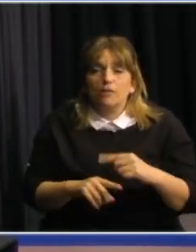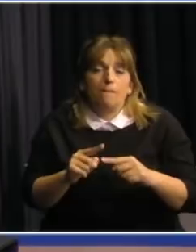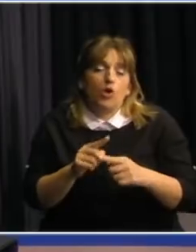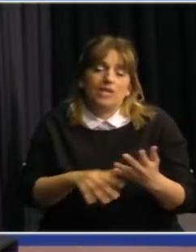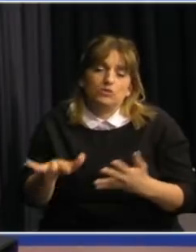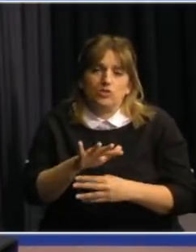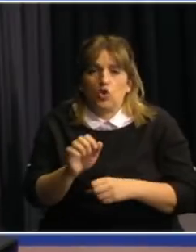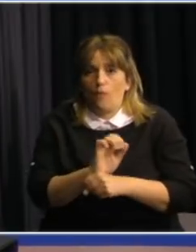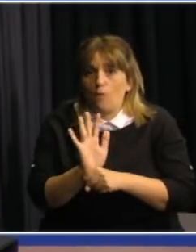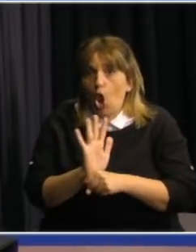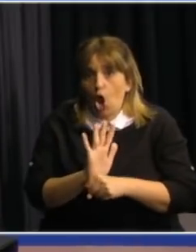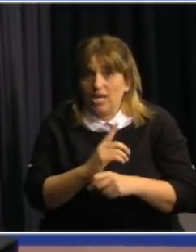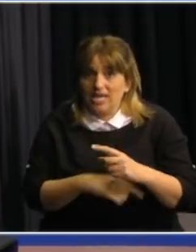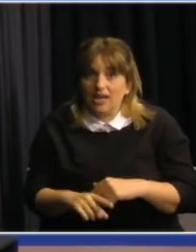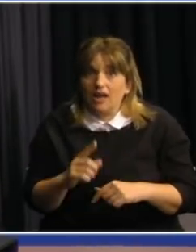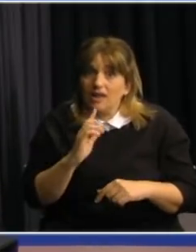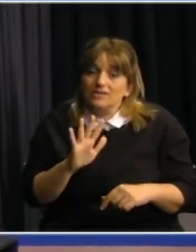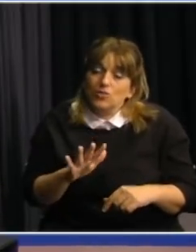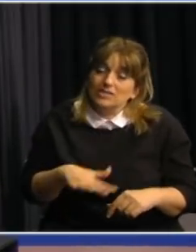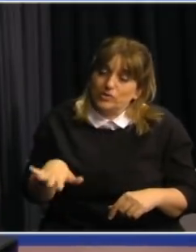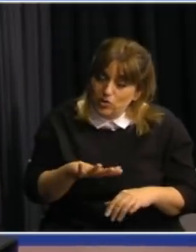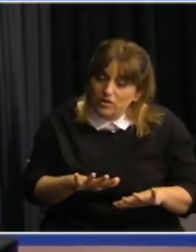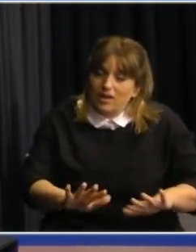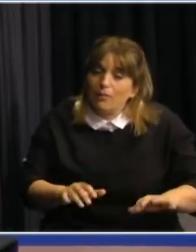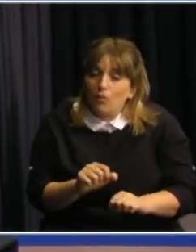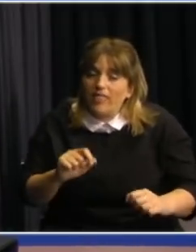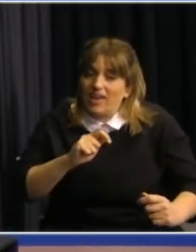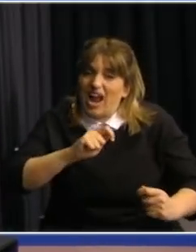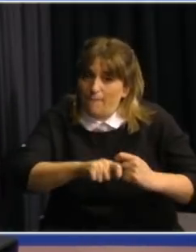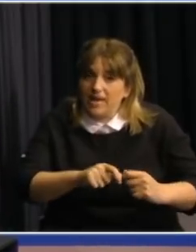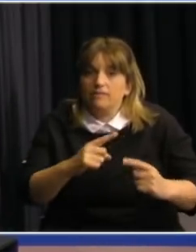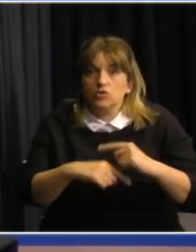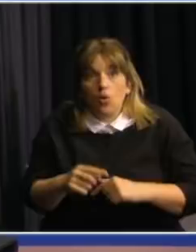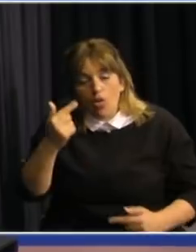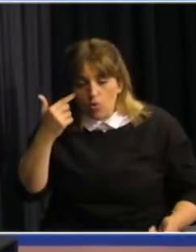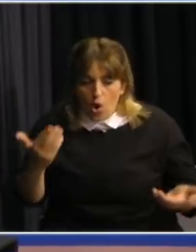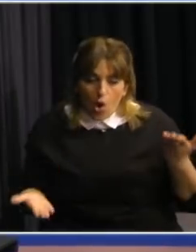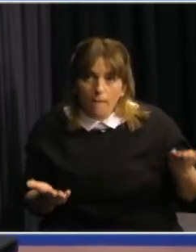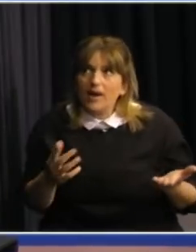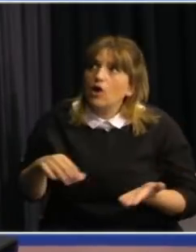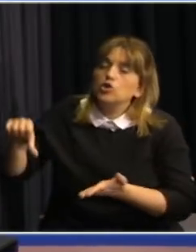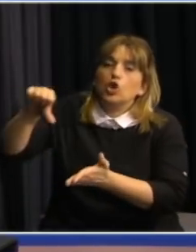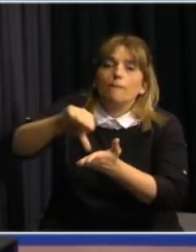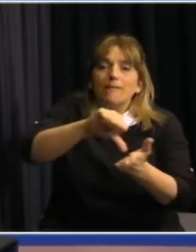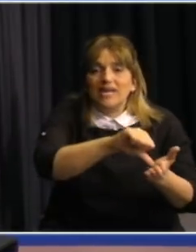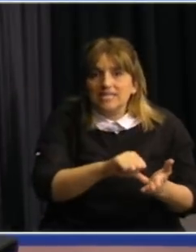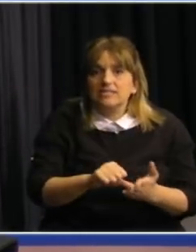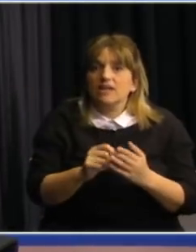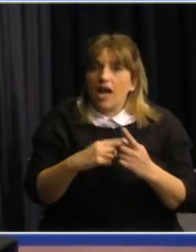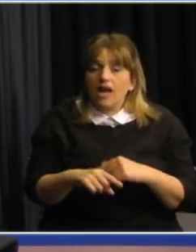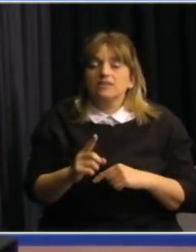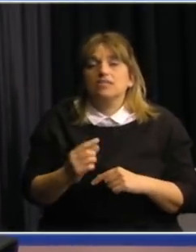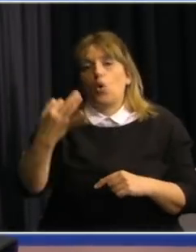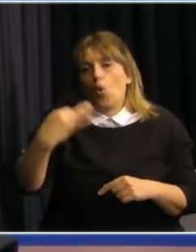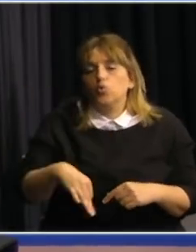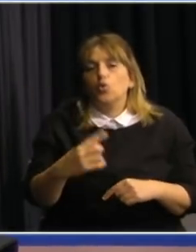biológico, una estabilidad lábil o frágil, y por lo tanto, cuando uno compara a otros países que han tenido estabilidad, y entre ellos